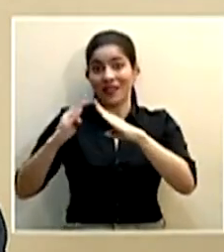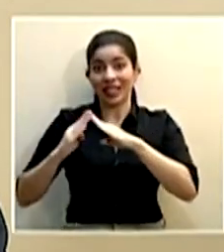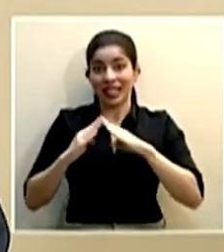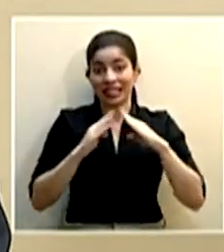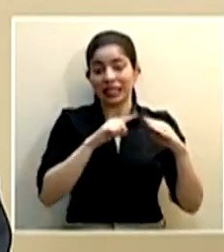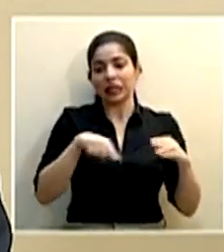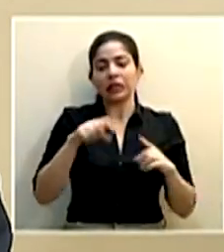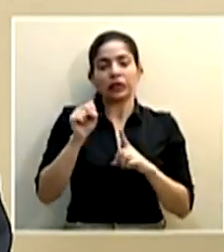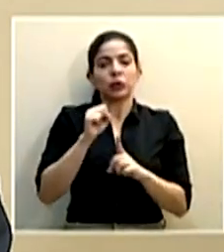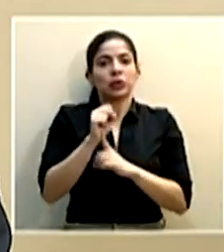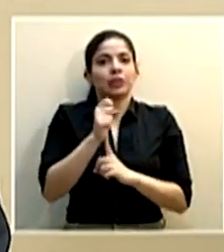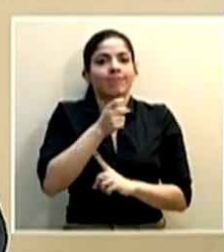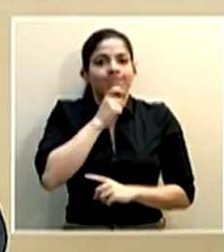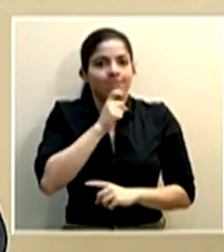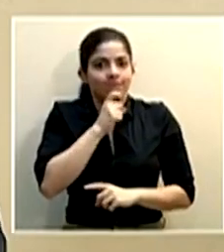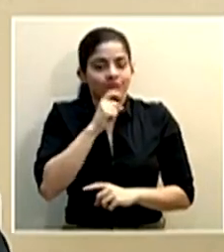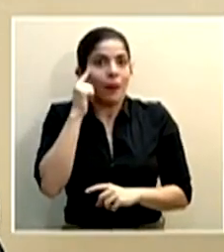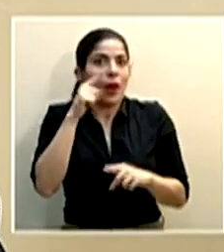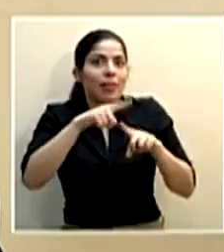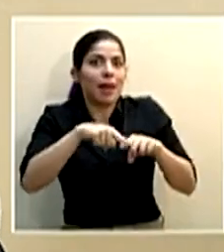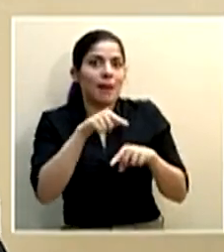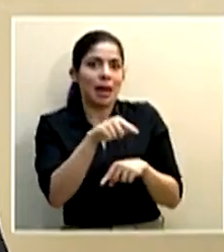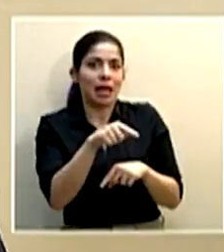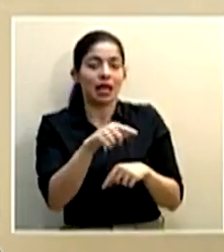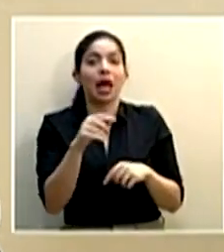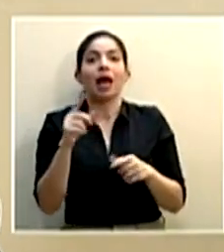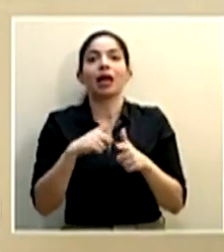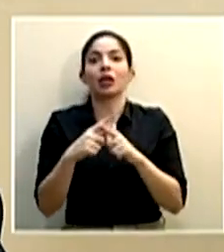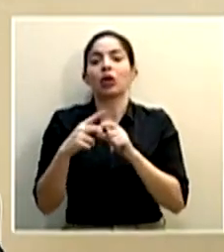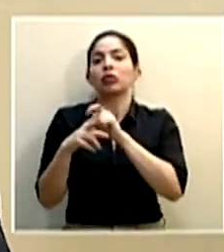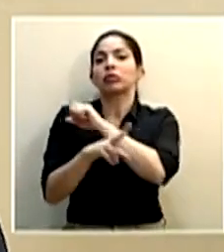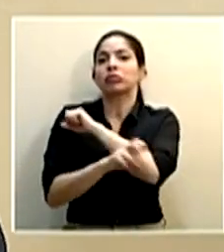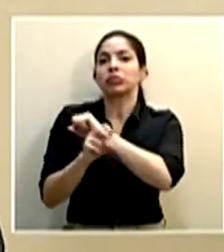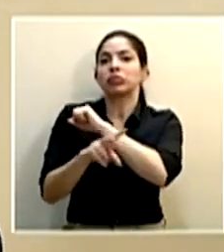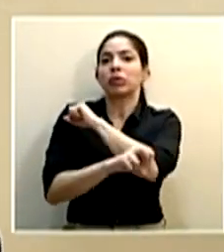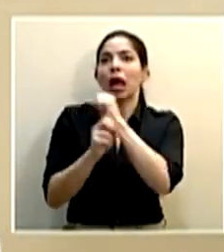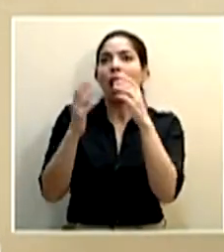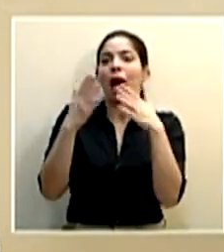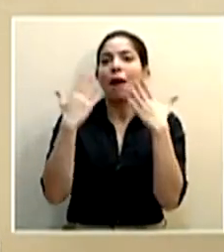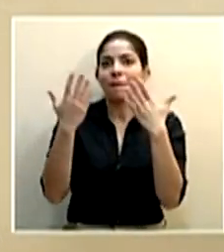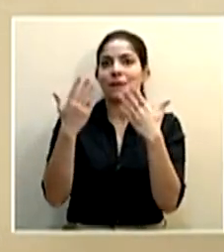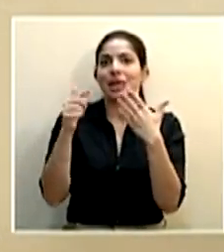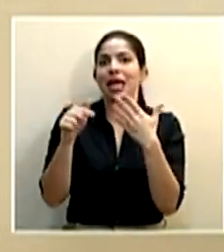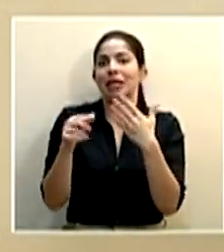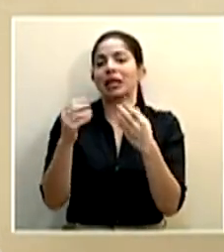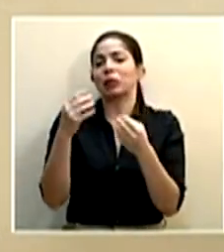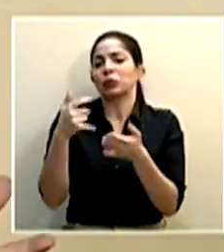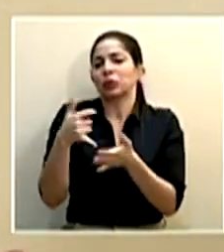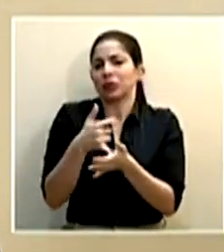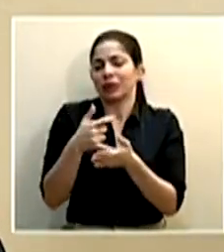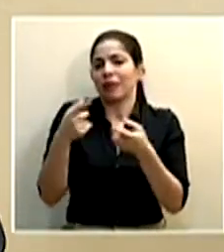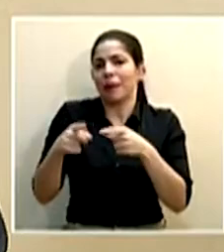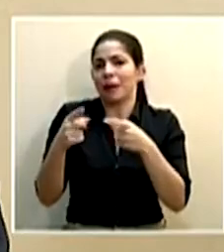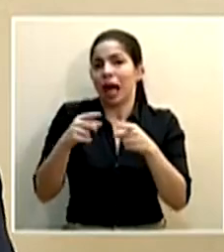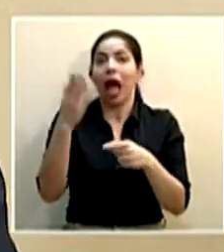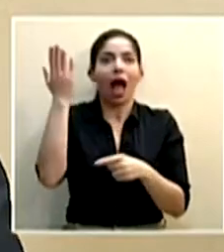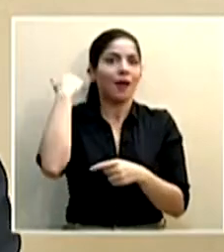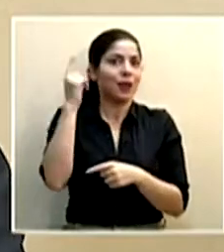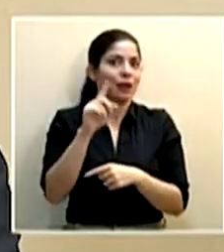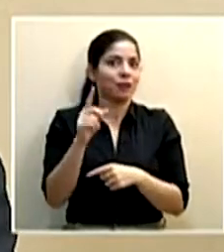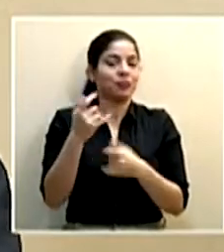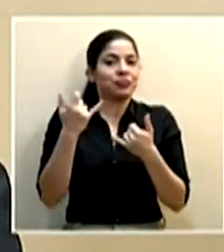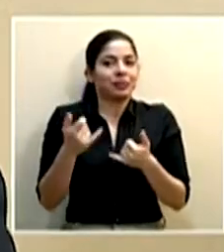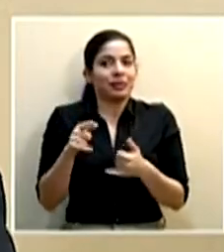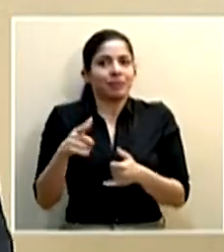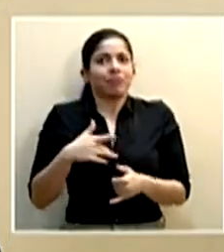aumentado la dimensión de los delitos ambientales a los cuales estas comunidades son muy sensibles cuando en el pasado no lo eran y eso